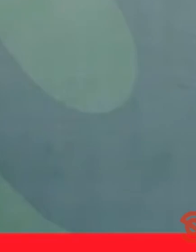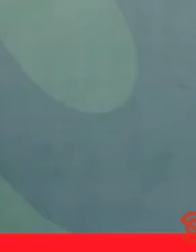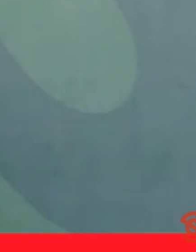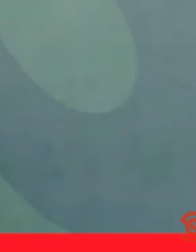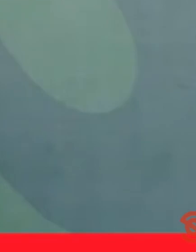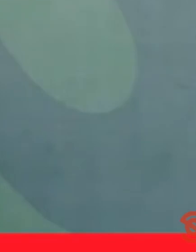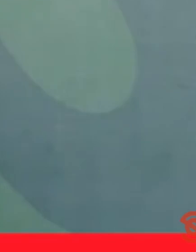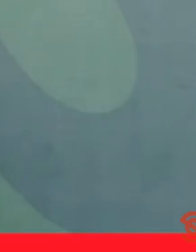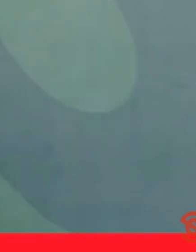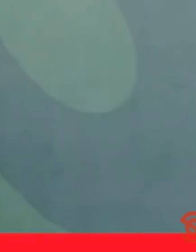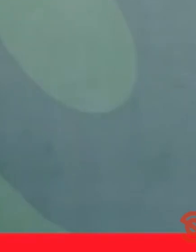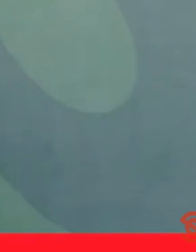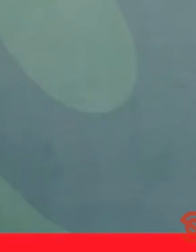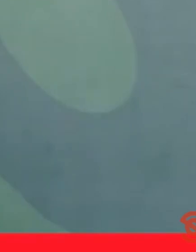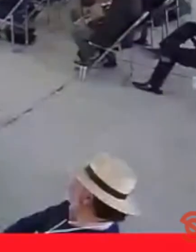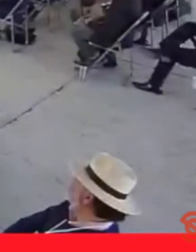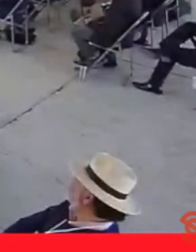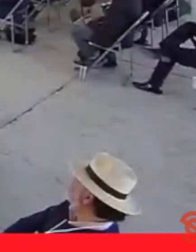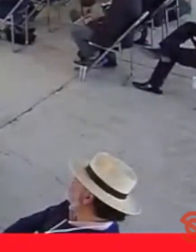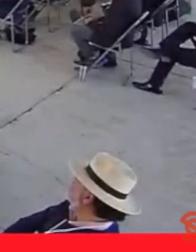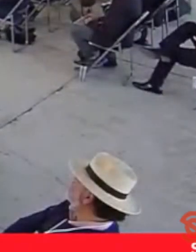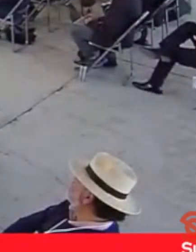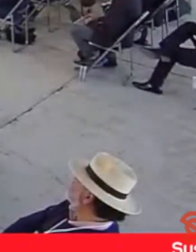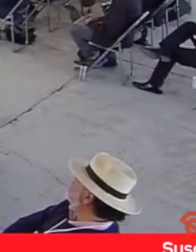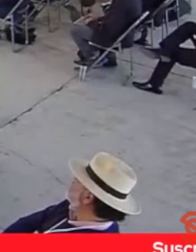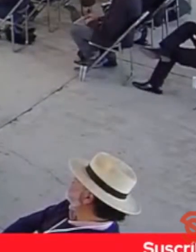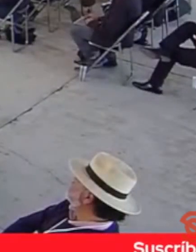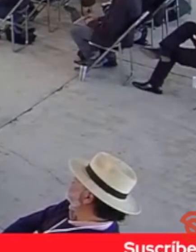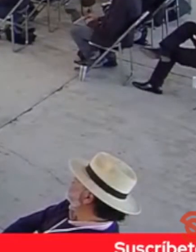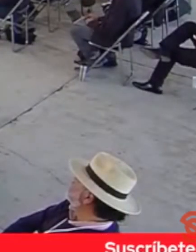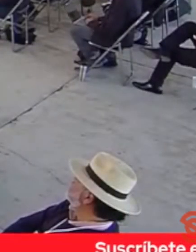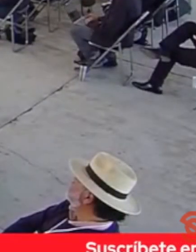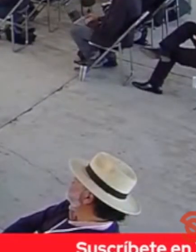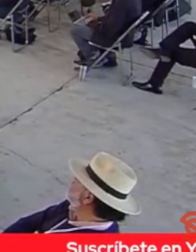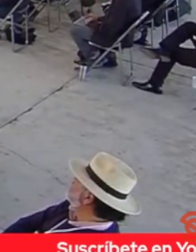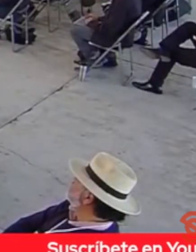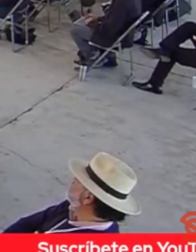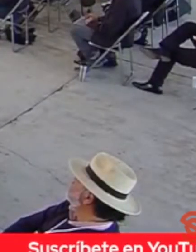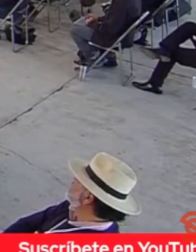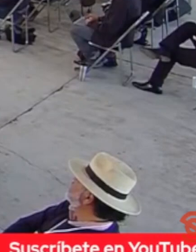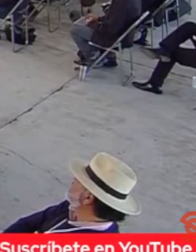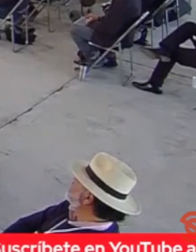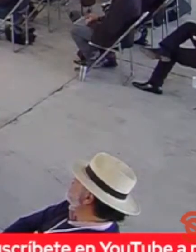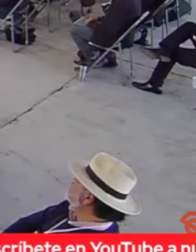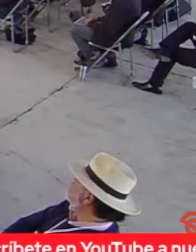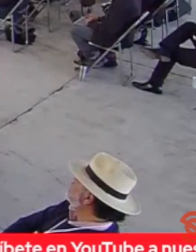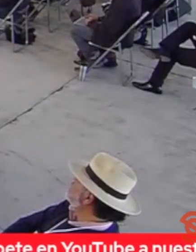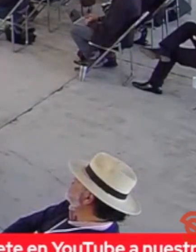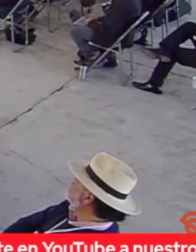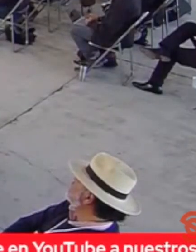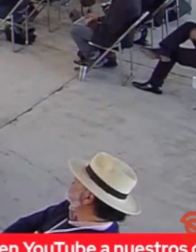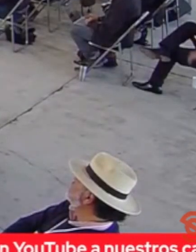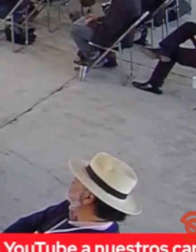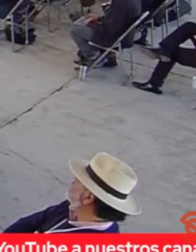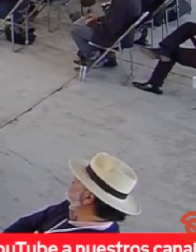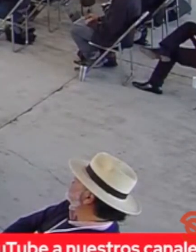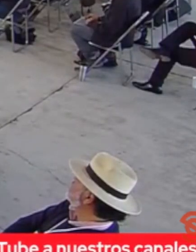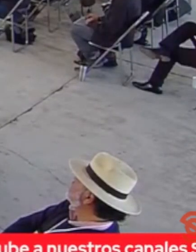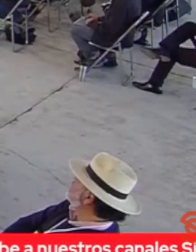Y agradecerle mucho a la gente de Oaxaca, sobre todo del Istmo, porque han